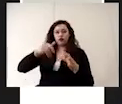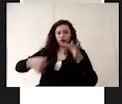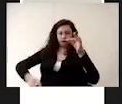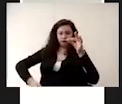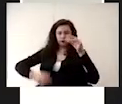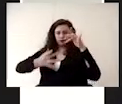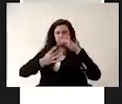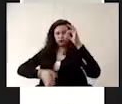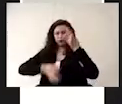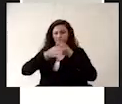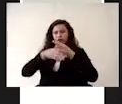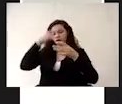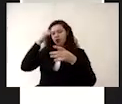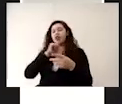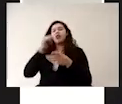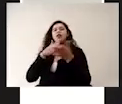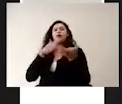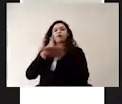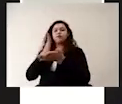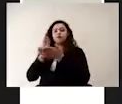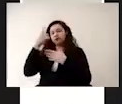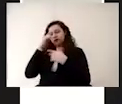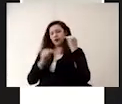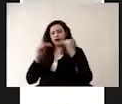finalidad de que no interfiera con la medición.